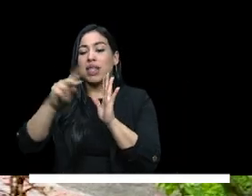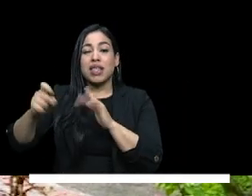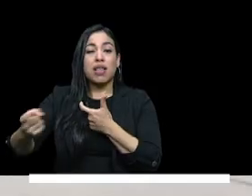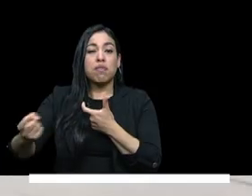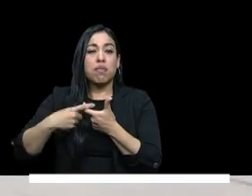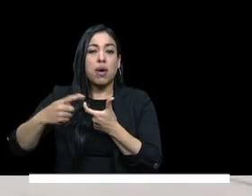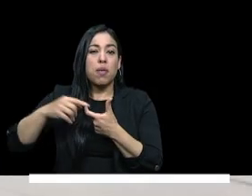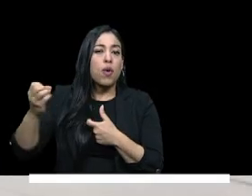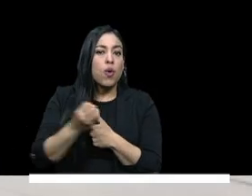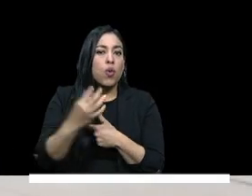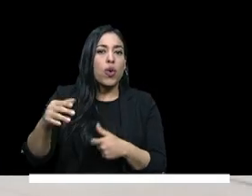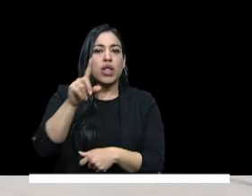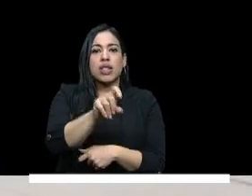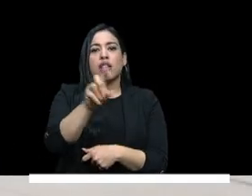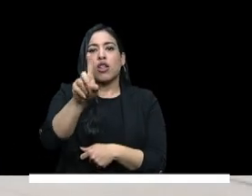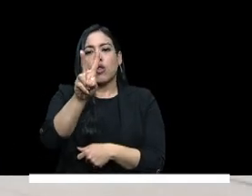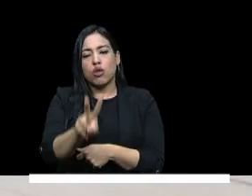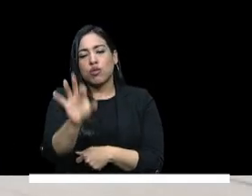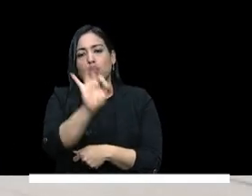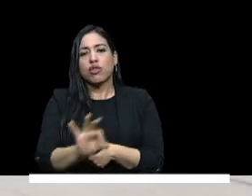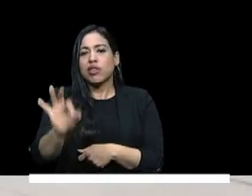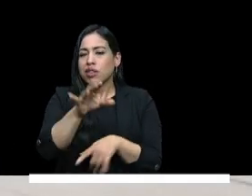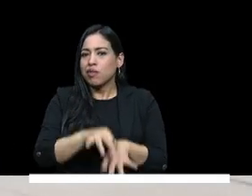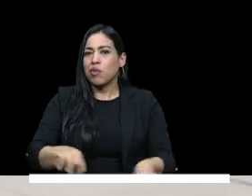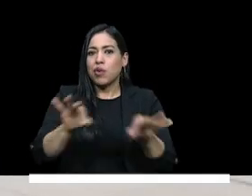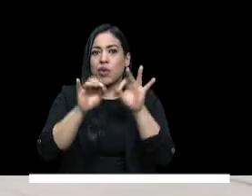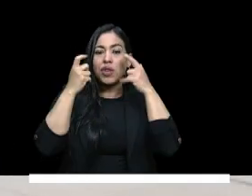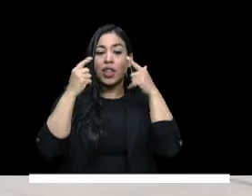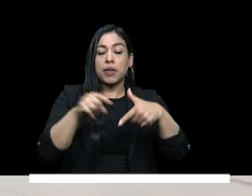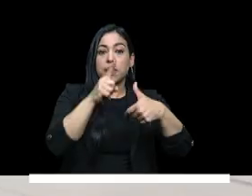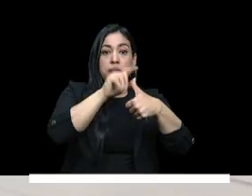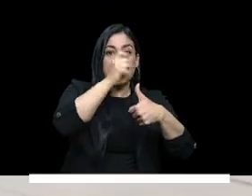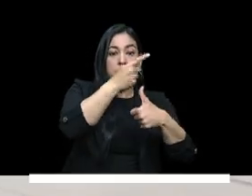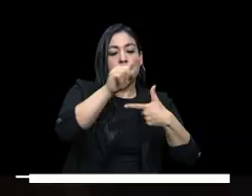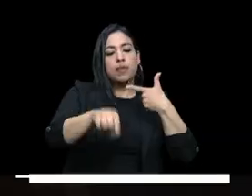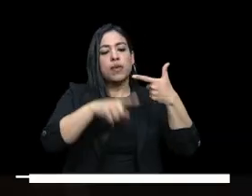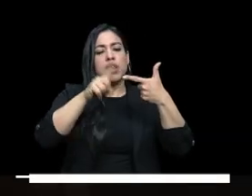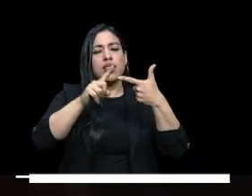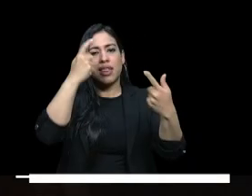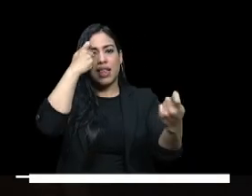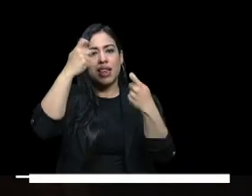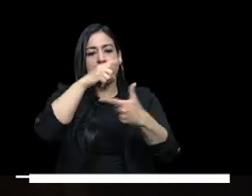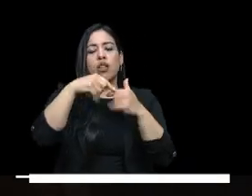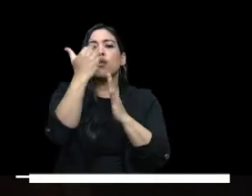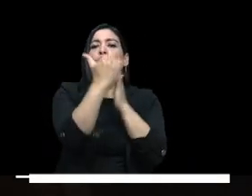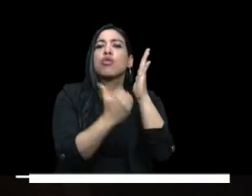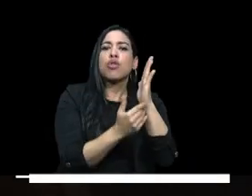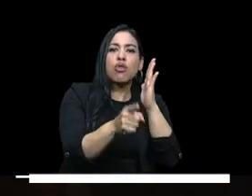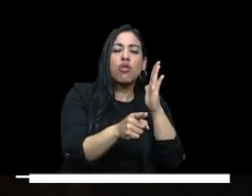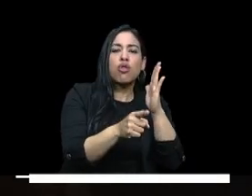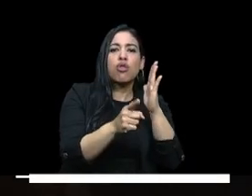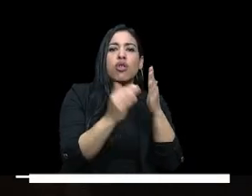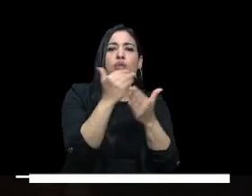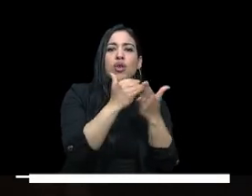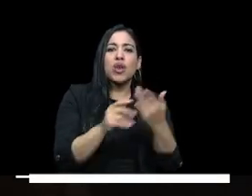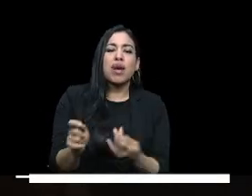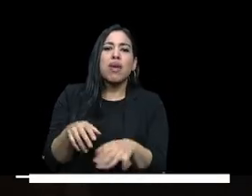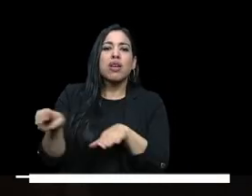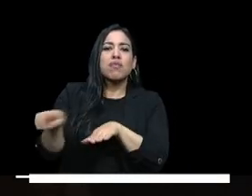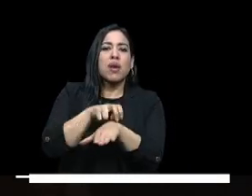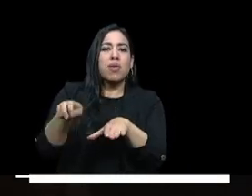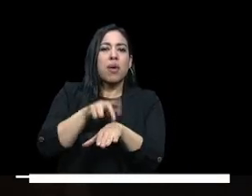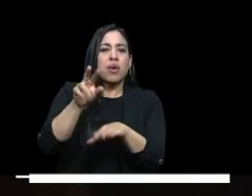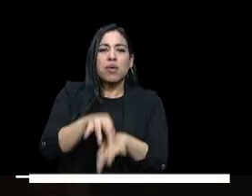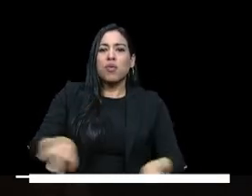superior alcance el 62% el segundo componente de la estrategia es el programa de tránsito inmediato a la educación